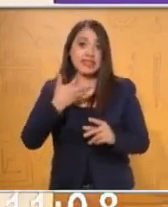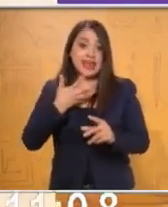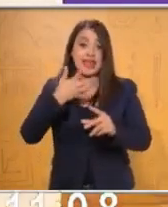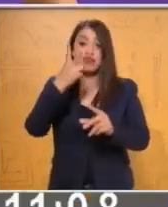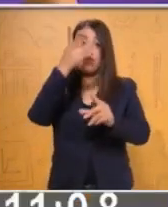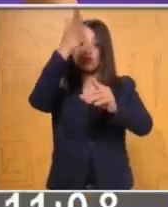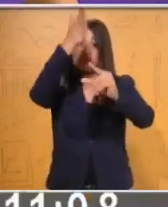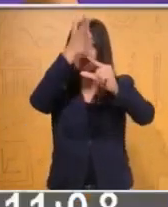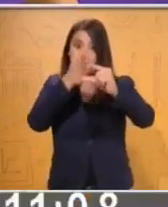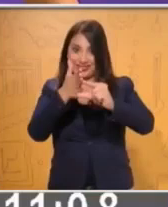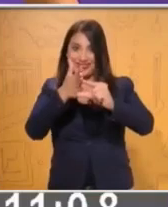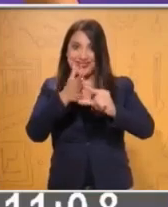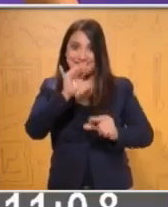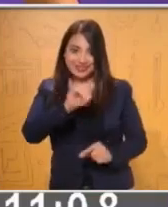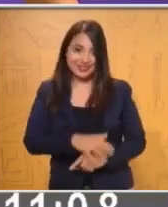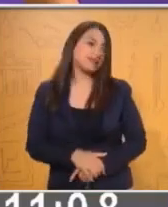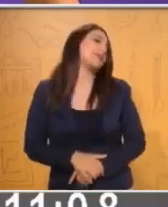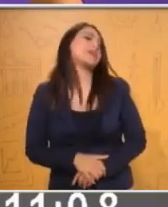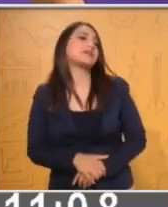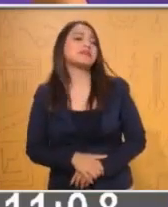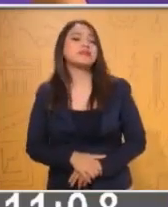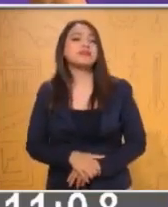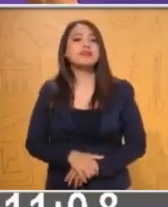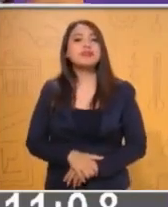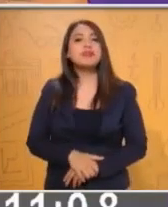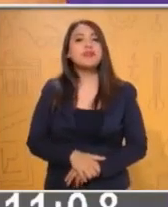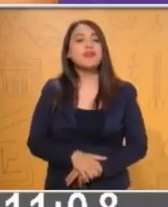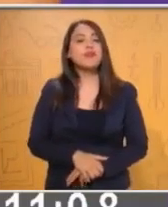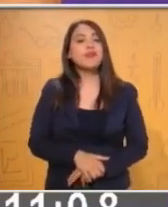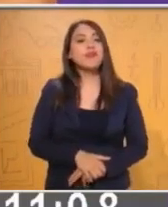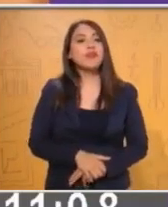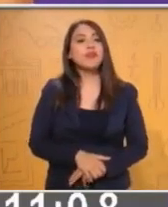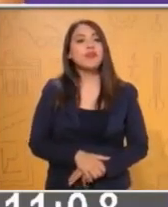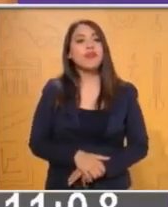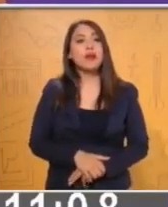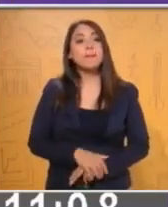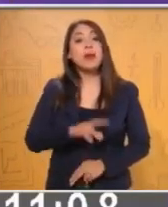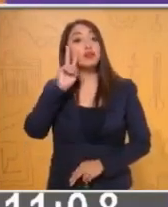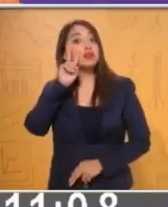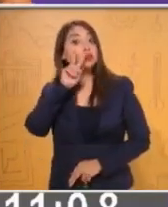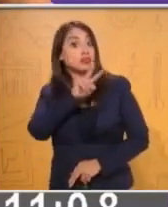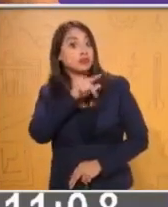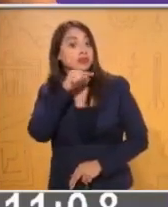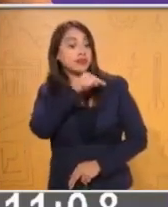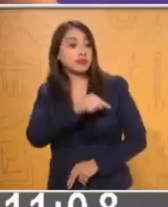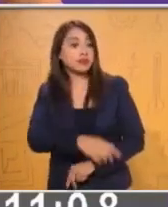Va la siguiente figura. Vamos a observar la sucesión.